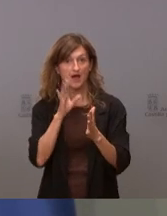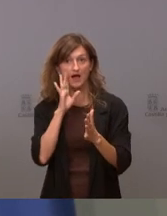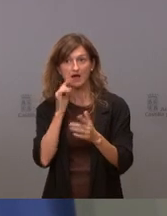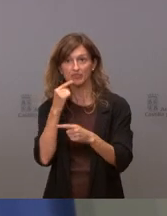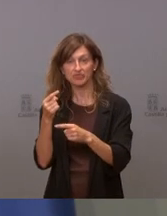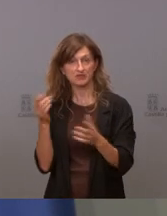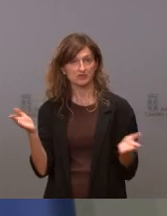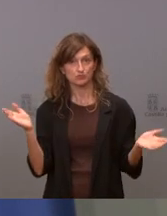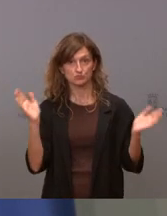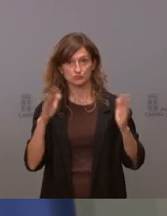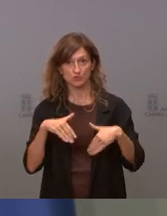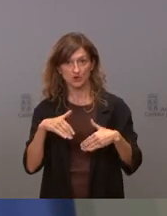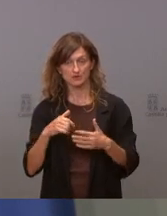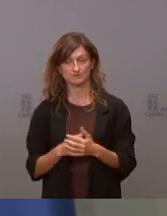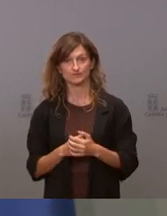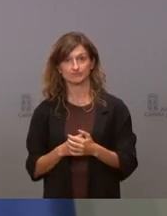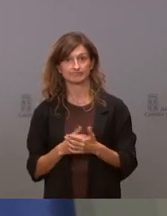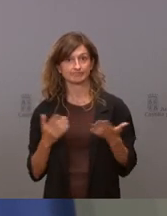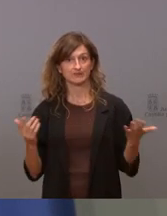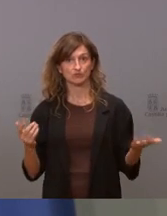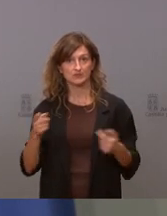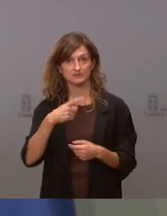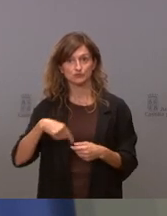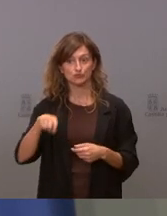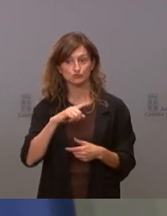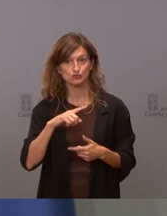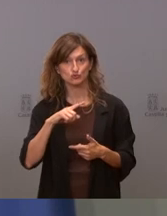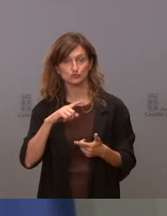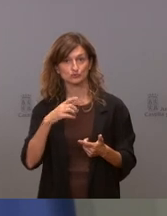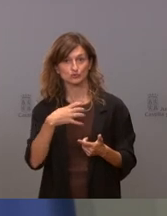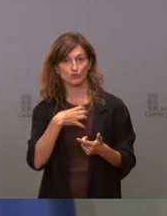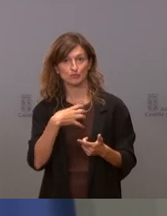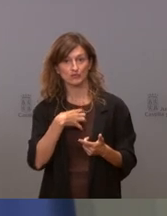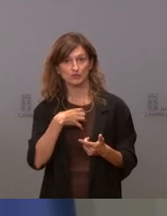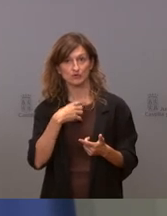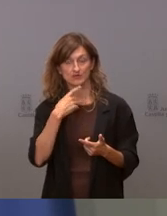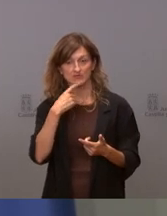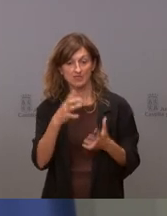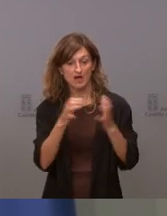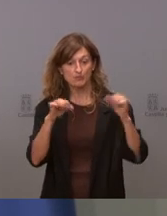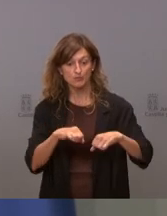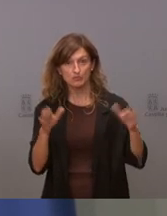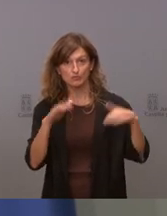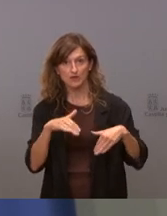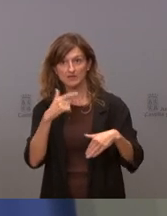en esa PNL. Por tanto, nosotros no podemos retirar aquello que no ha sido aprobado.